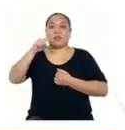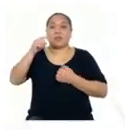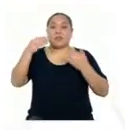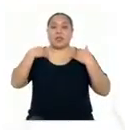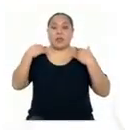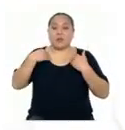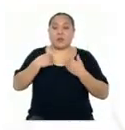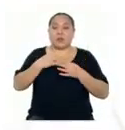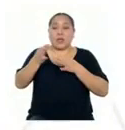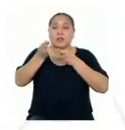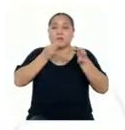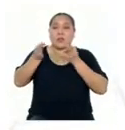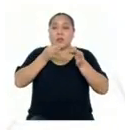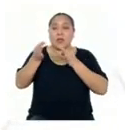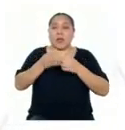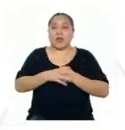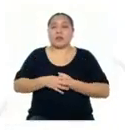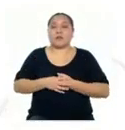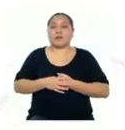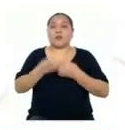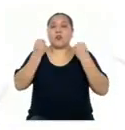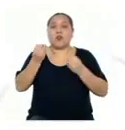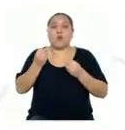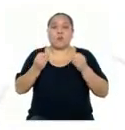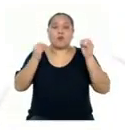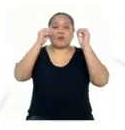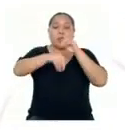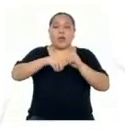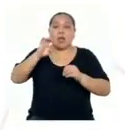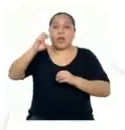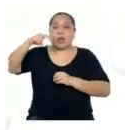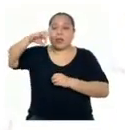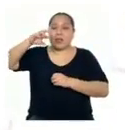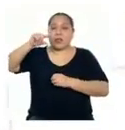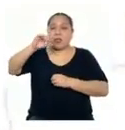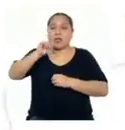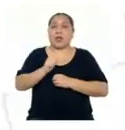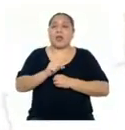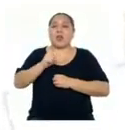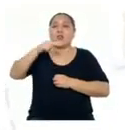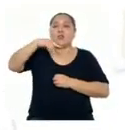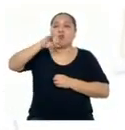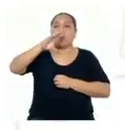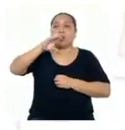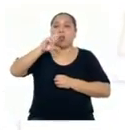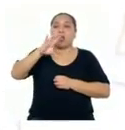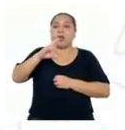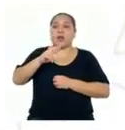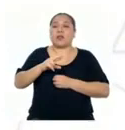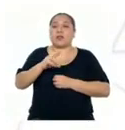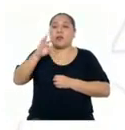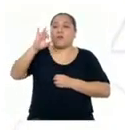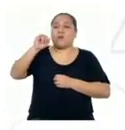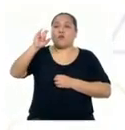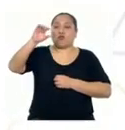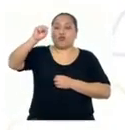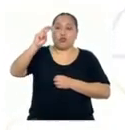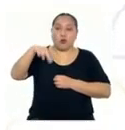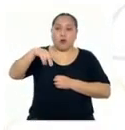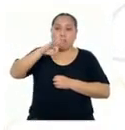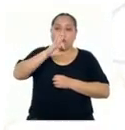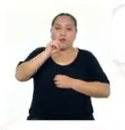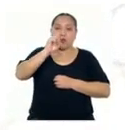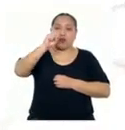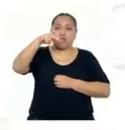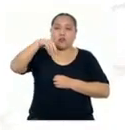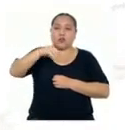explicar con base científica cómo se produce la energía nuclear de fusión y fisión, sus propiedades y sus principales